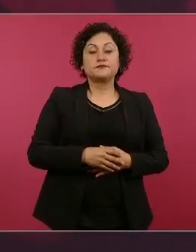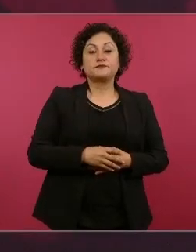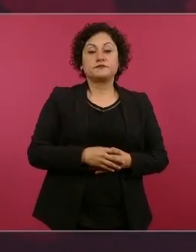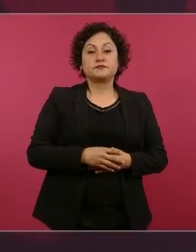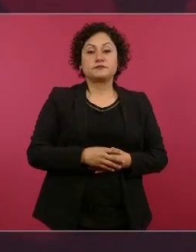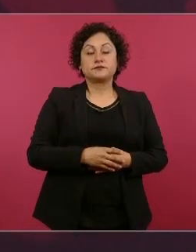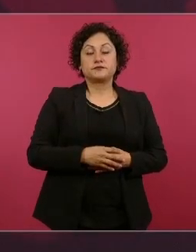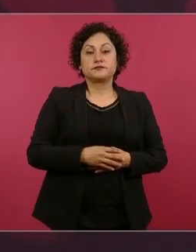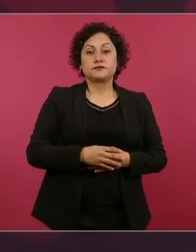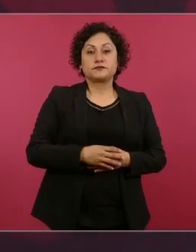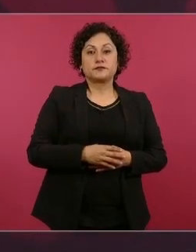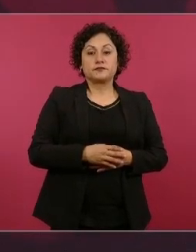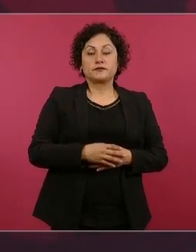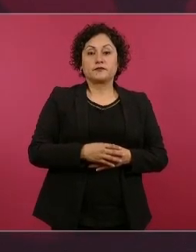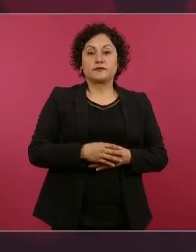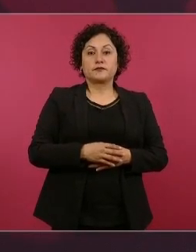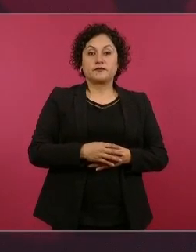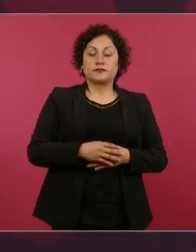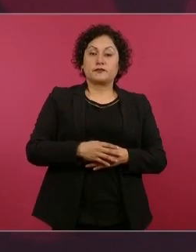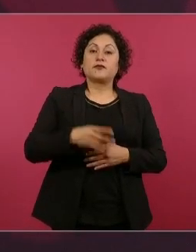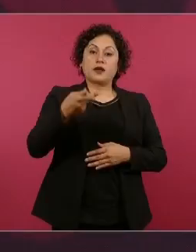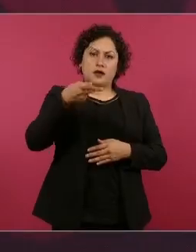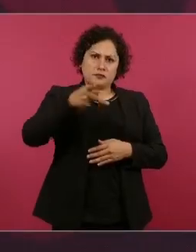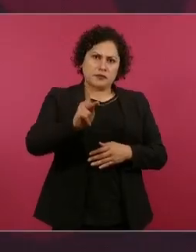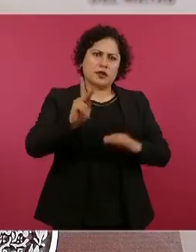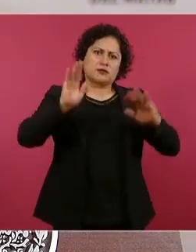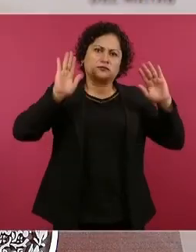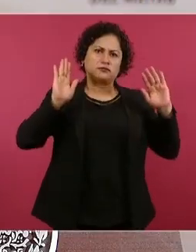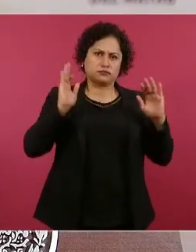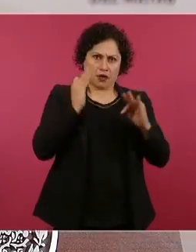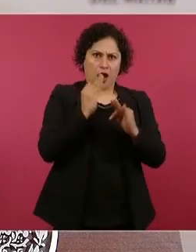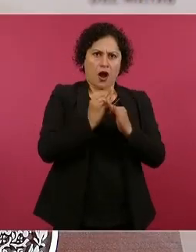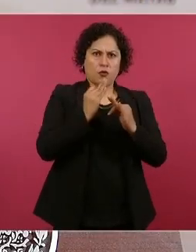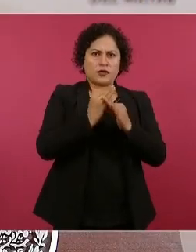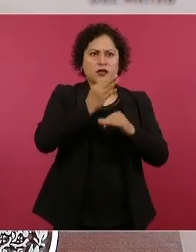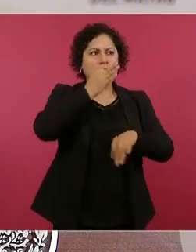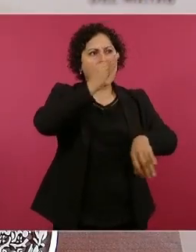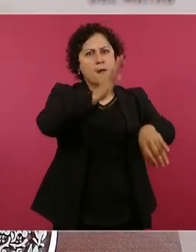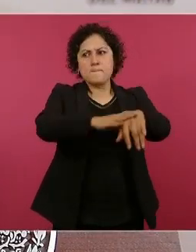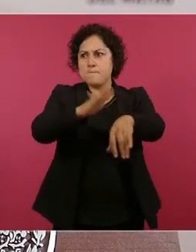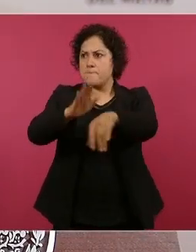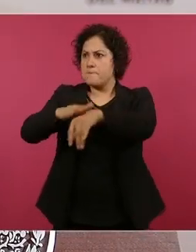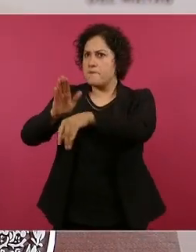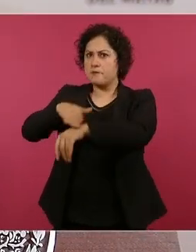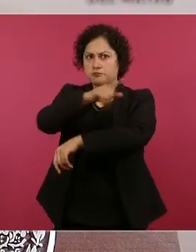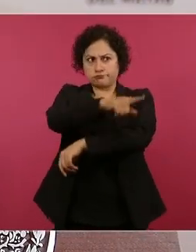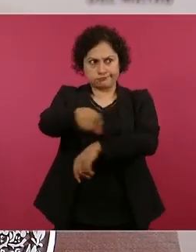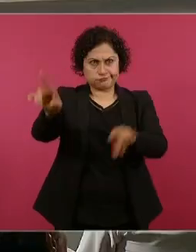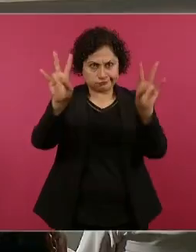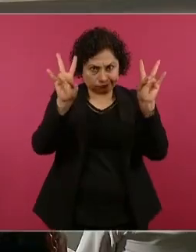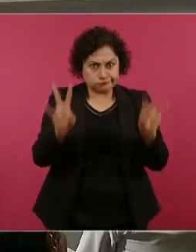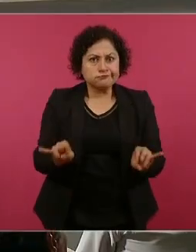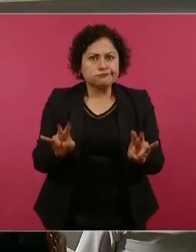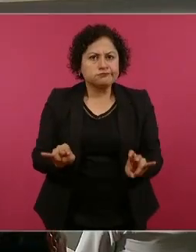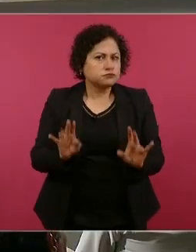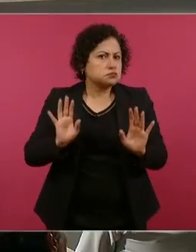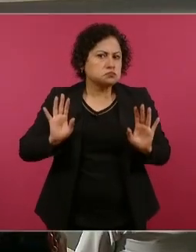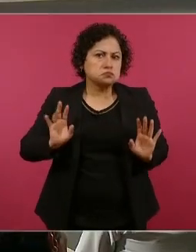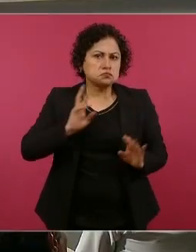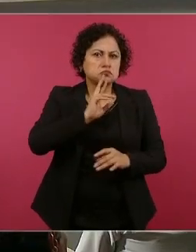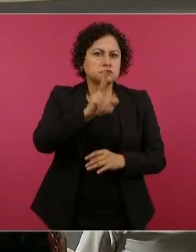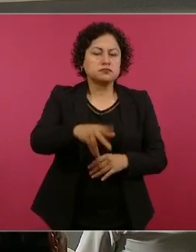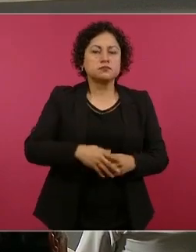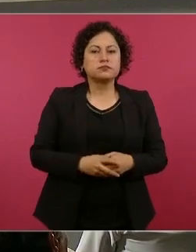advertirle a la gente. ¿No han detectado que haya estado a mano de algún